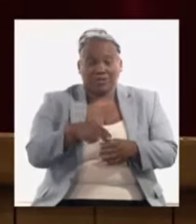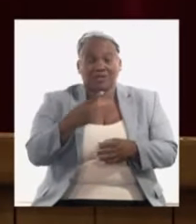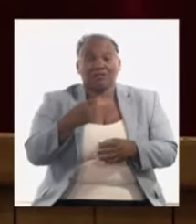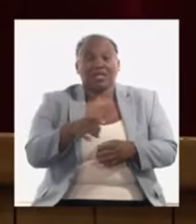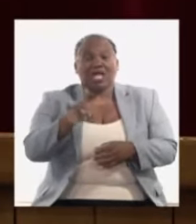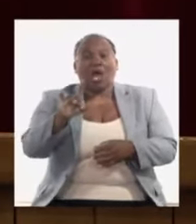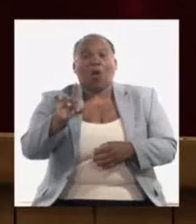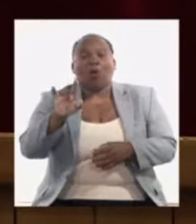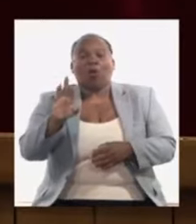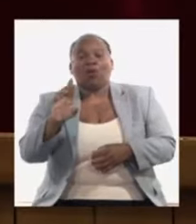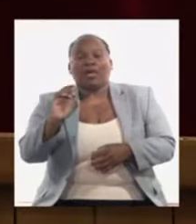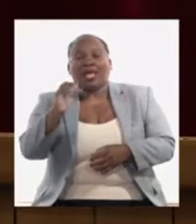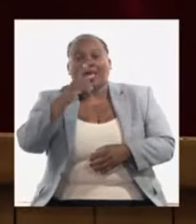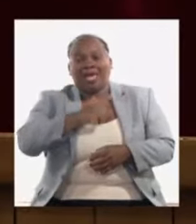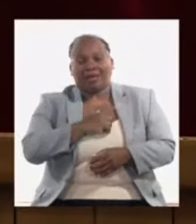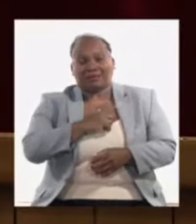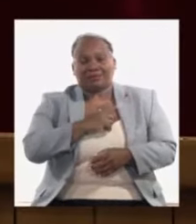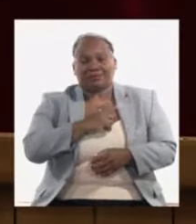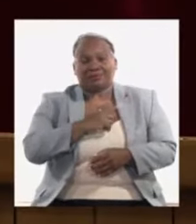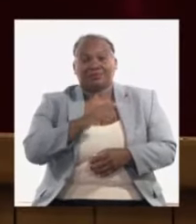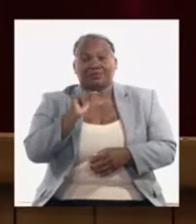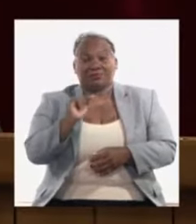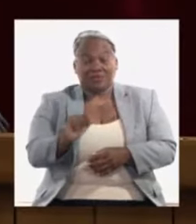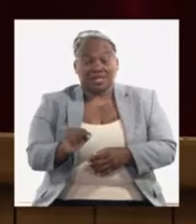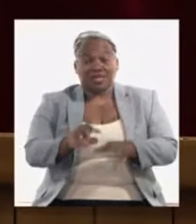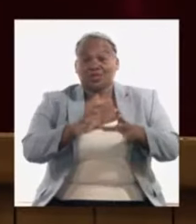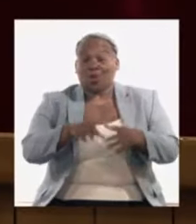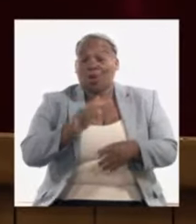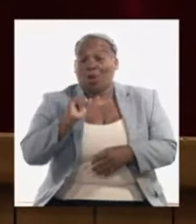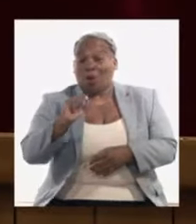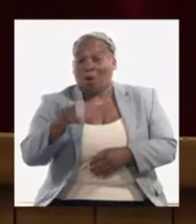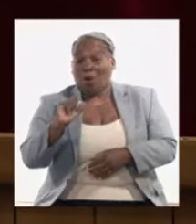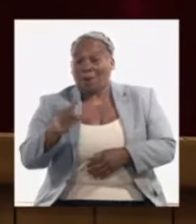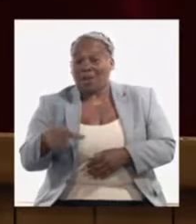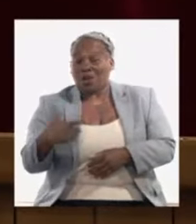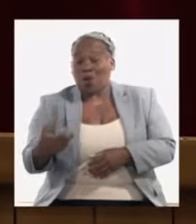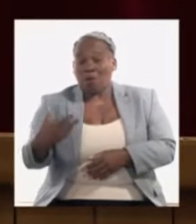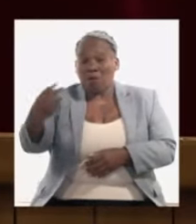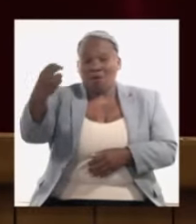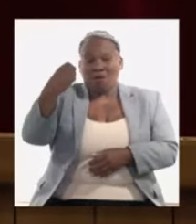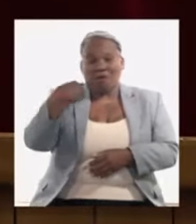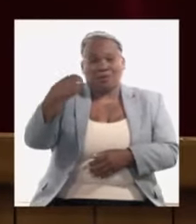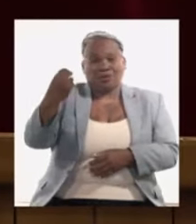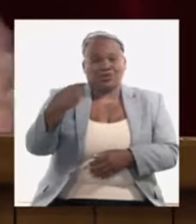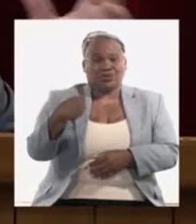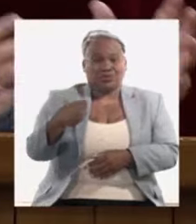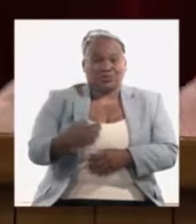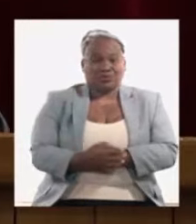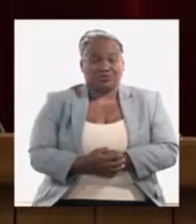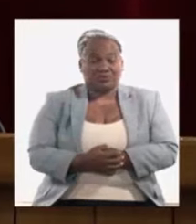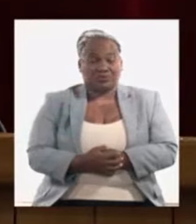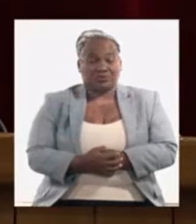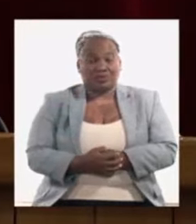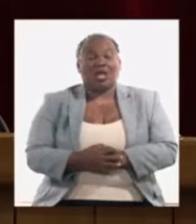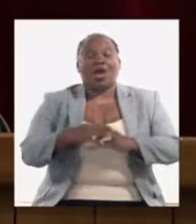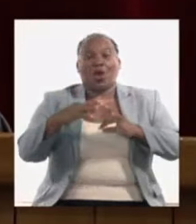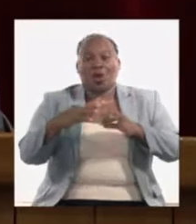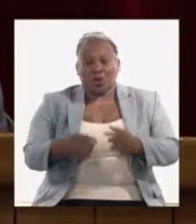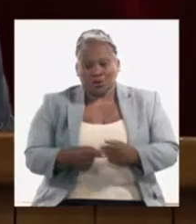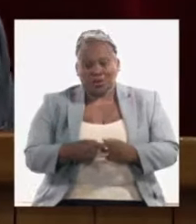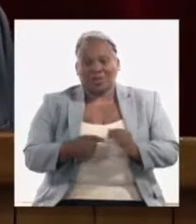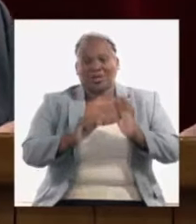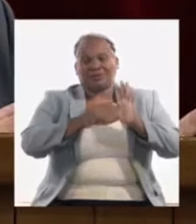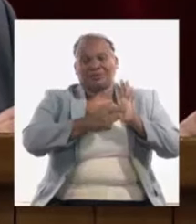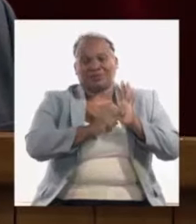y todo eso hay que comprarlo y hay que comprarlo con exportaciones entonces nos vuelve a poner en el punto de que